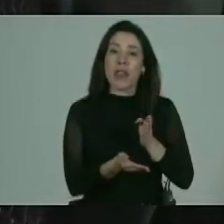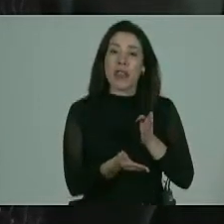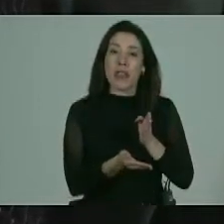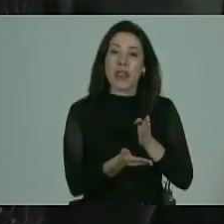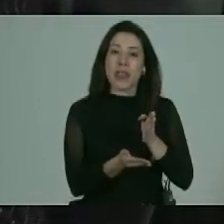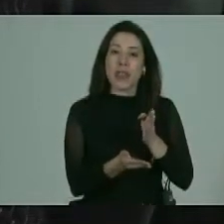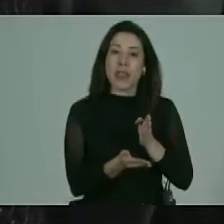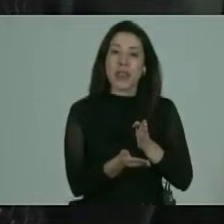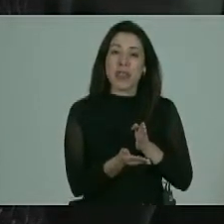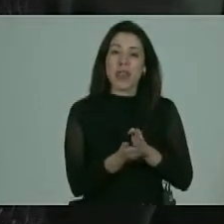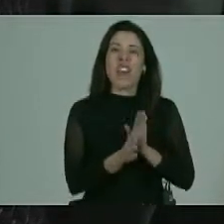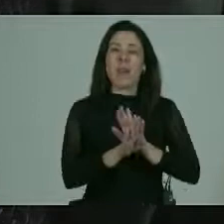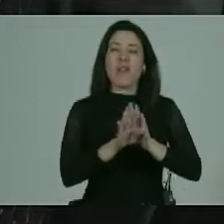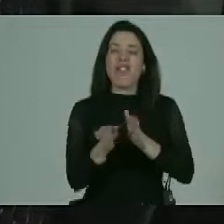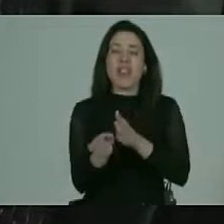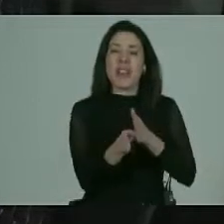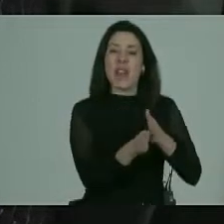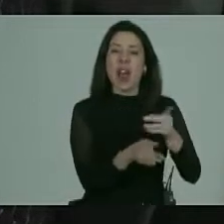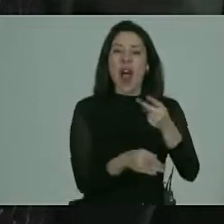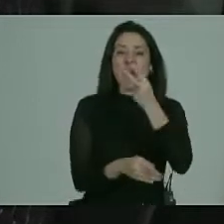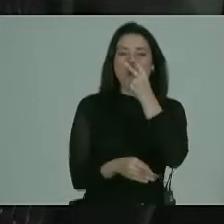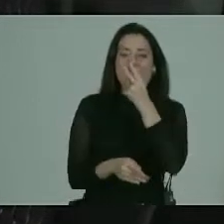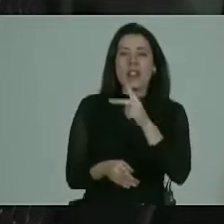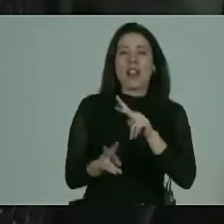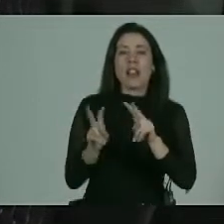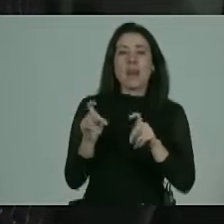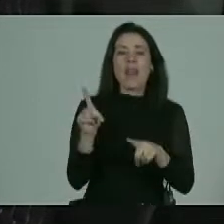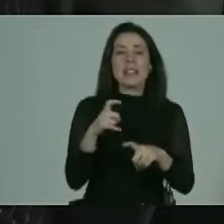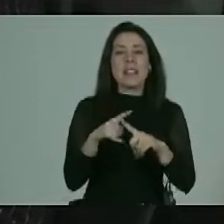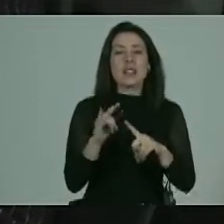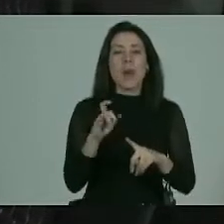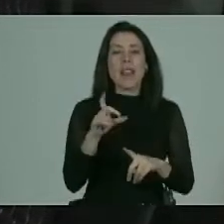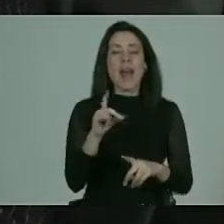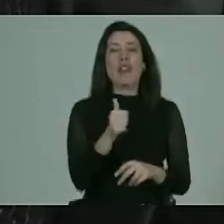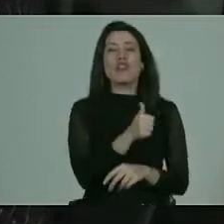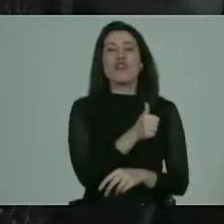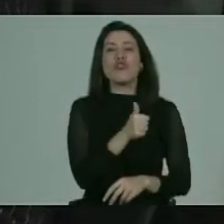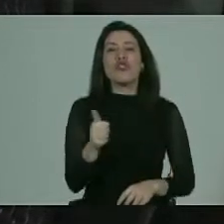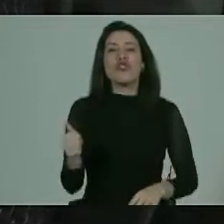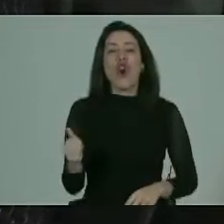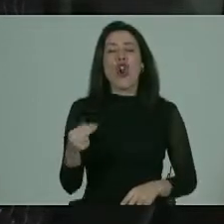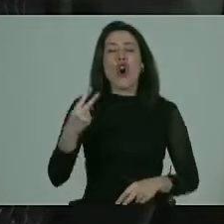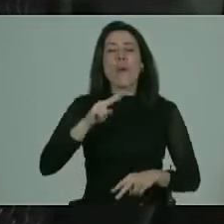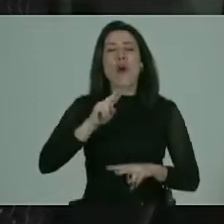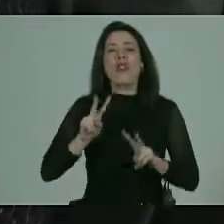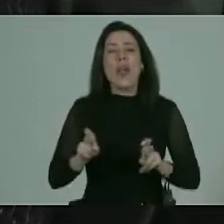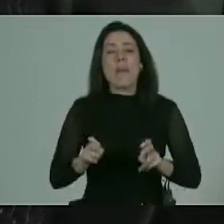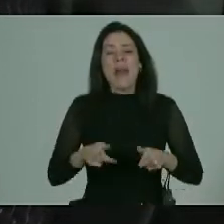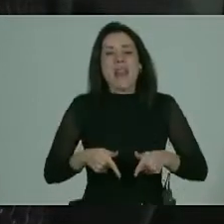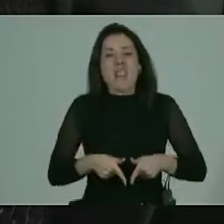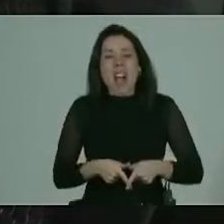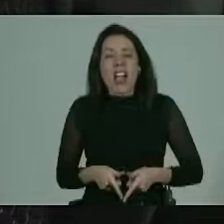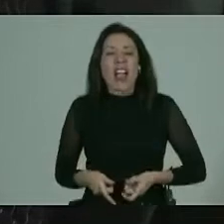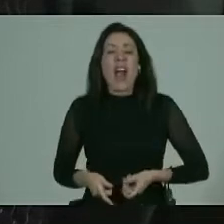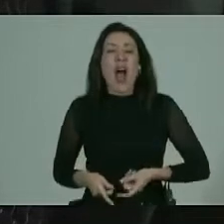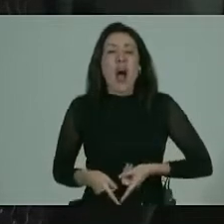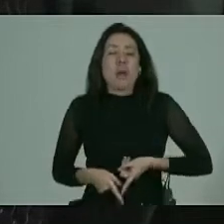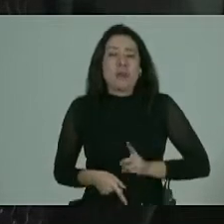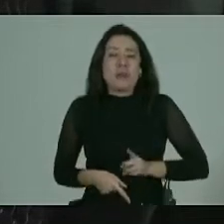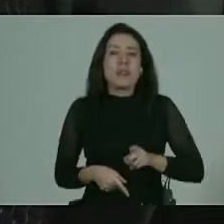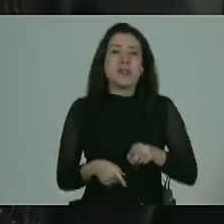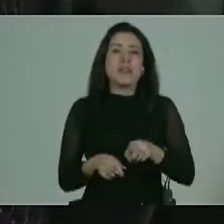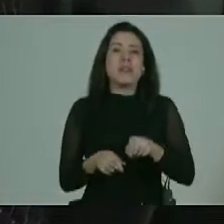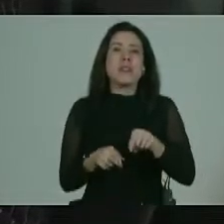mirada que tenemos de la sexualidad también netamente como algo genitalizado algo netamente